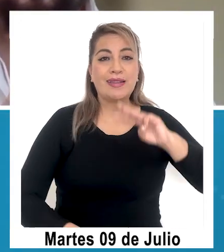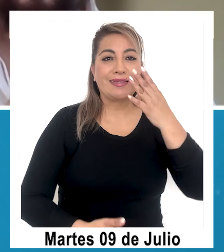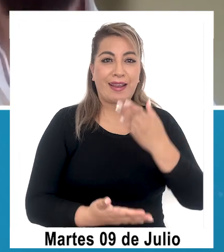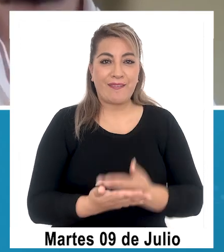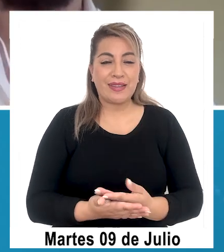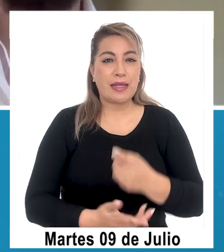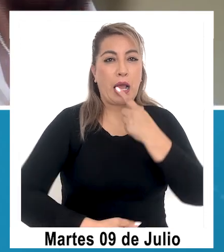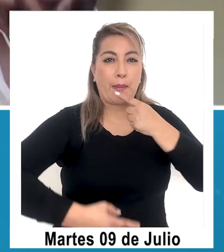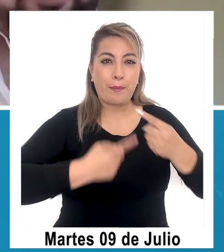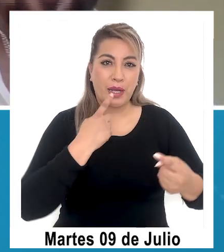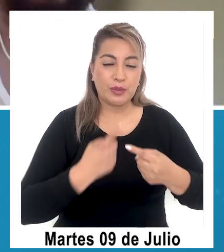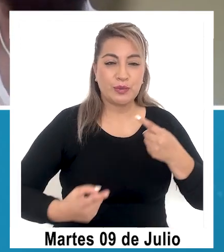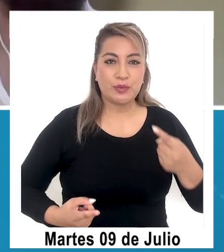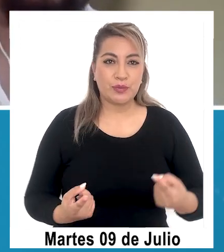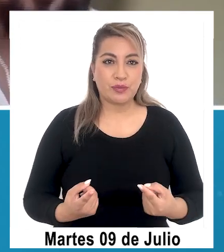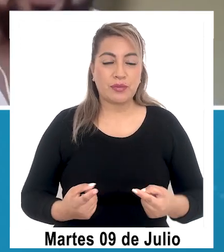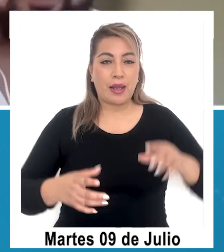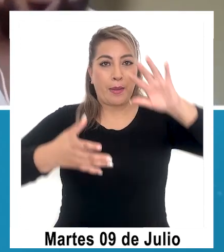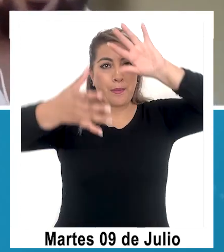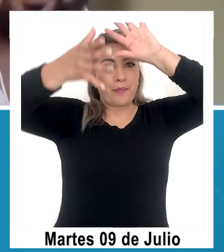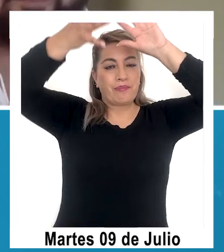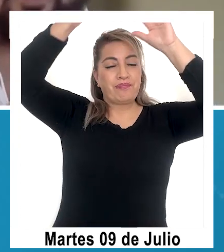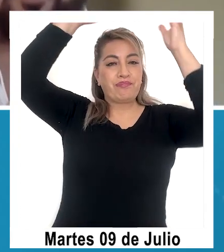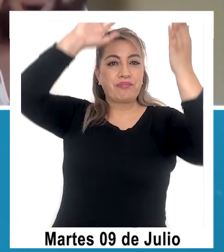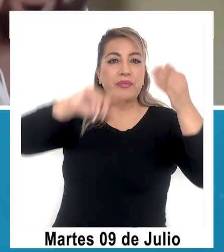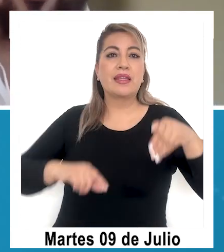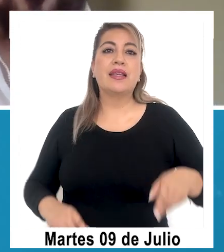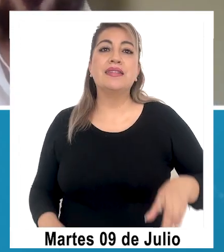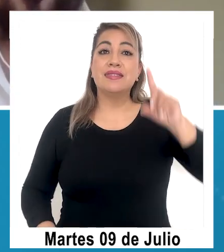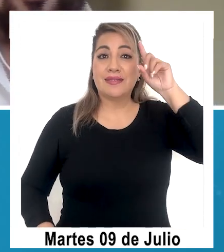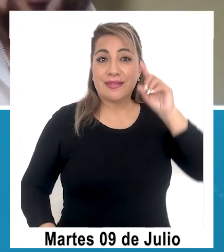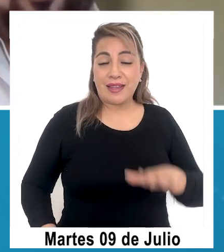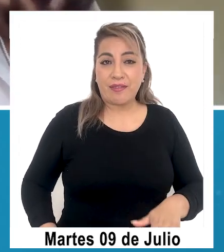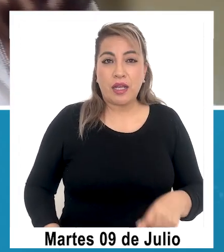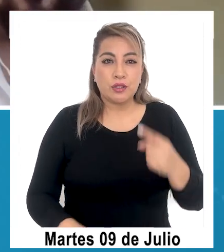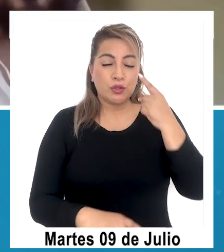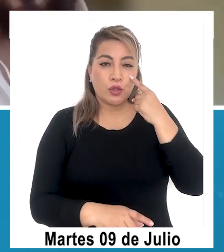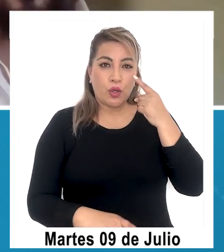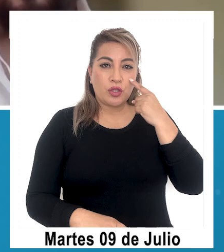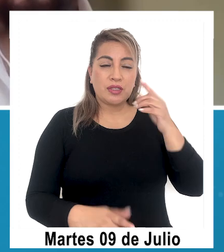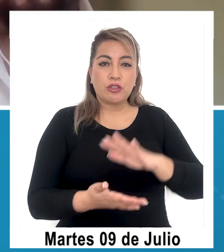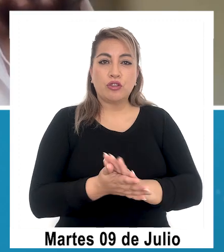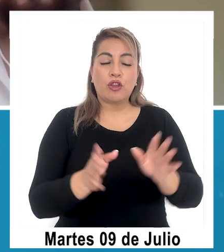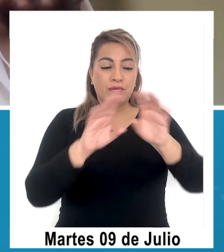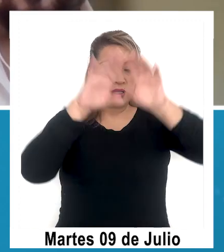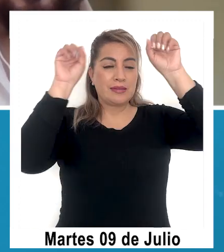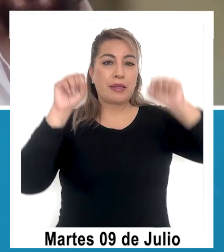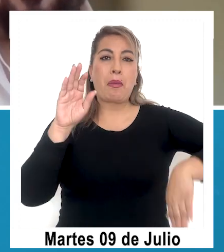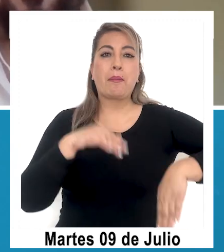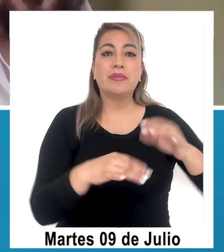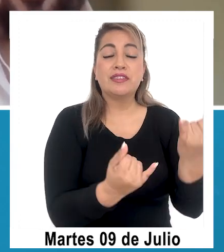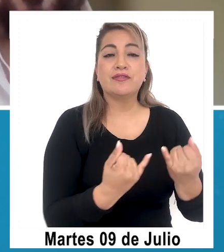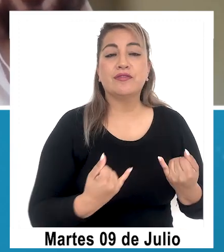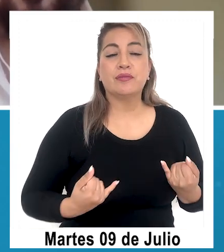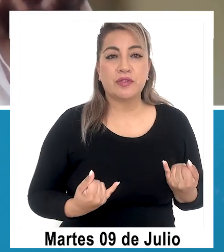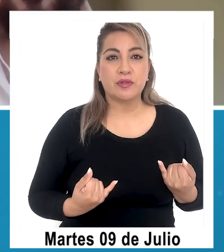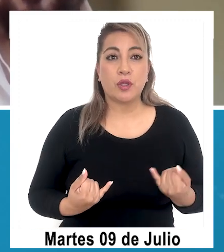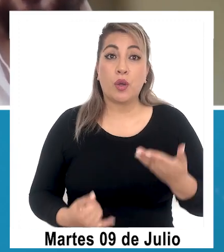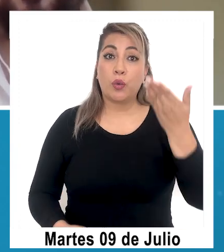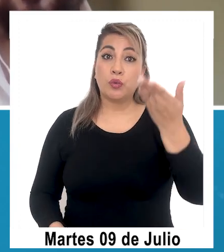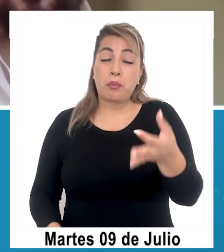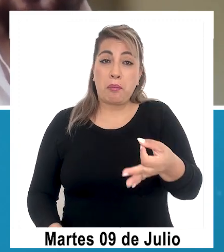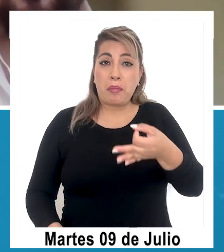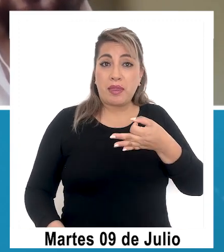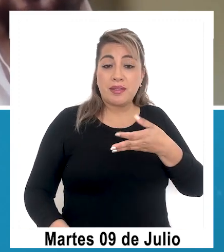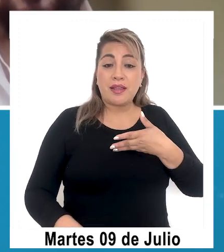encuesta de medioambiente, y por lo tanto, ahí vamos a lograr sistematizar un poco más de información, porque como tú lo